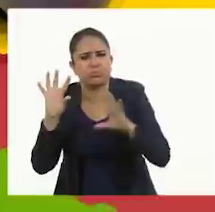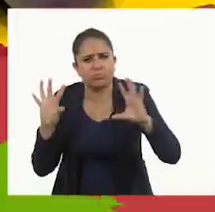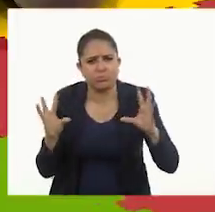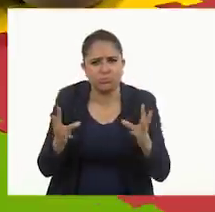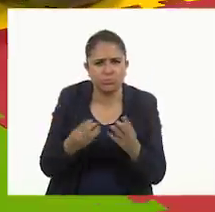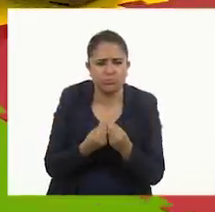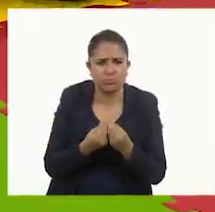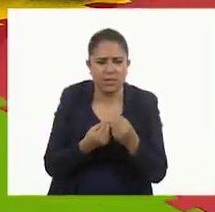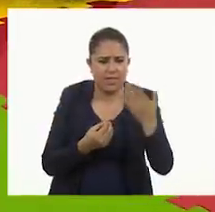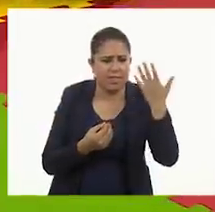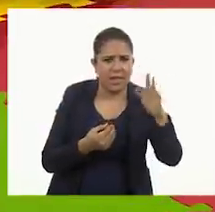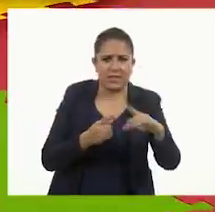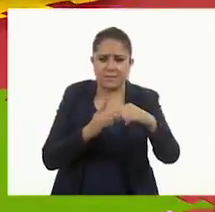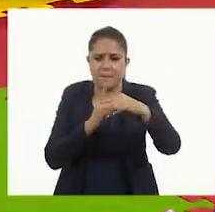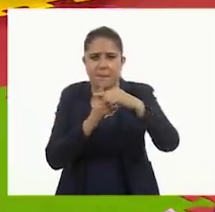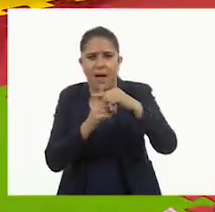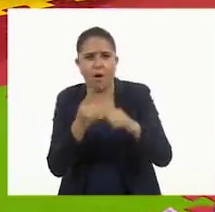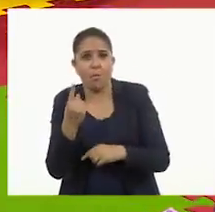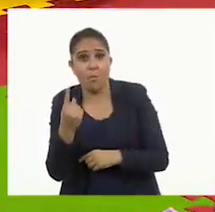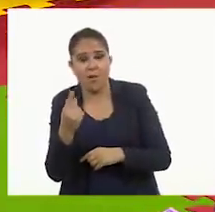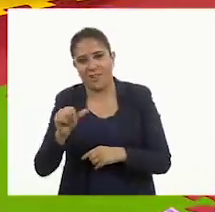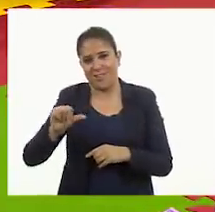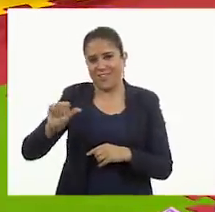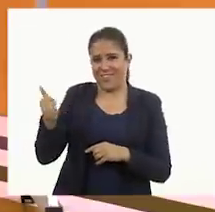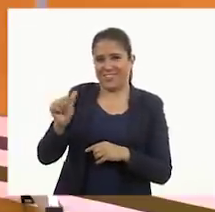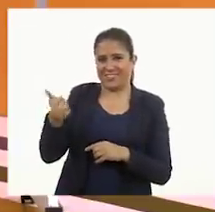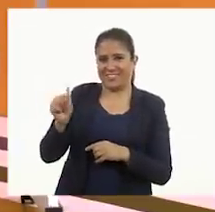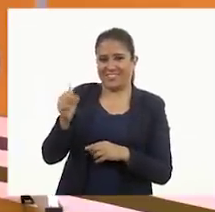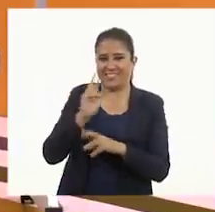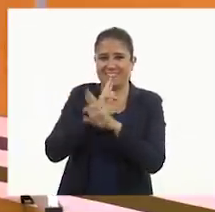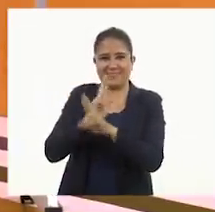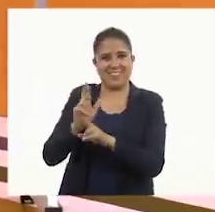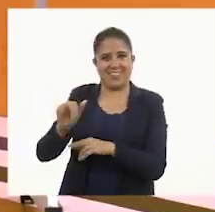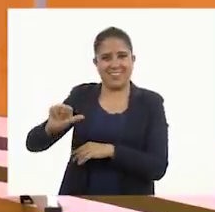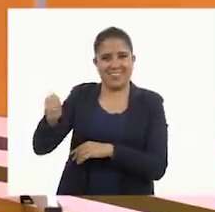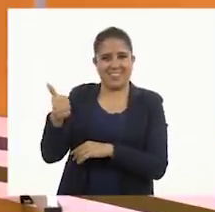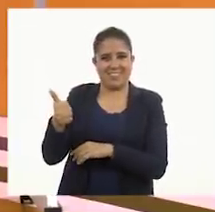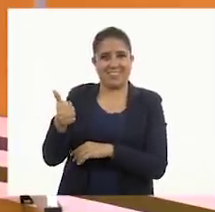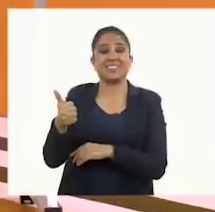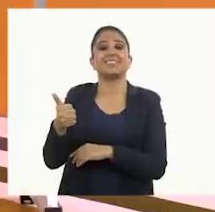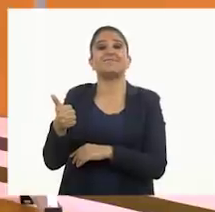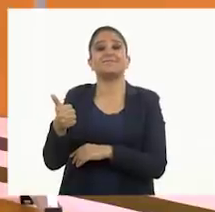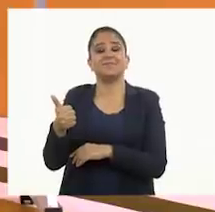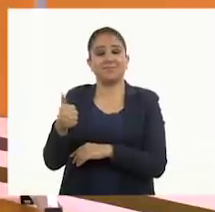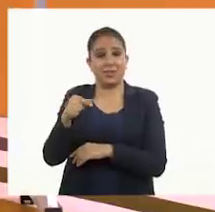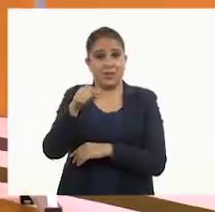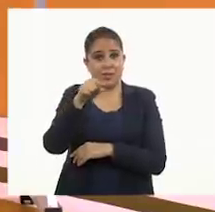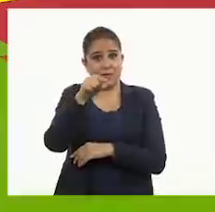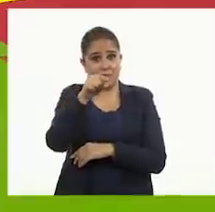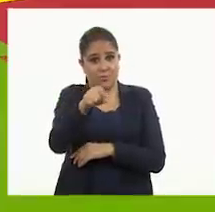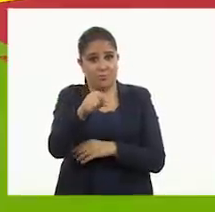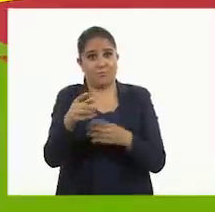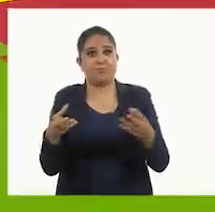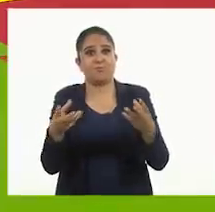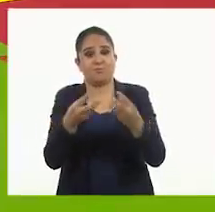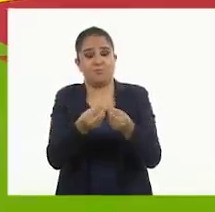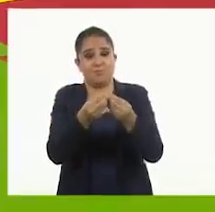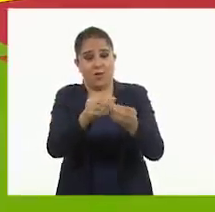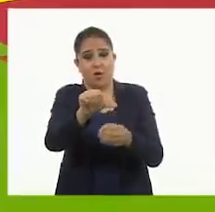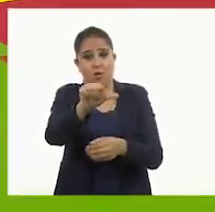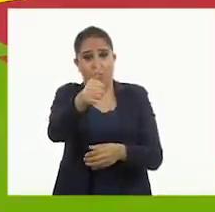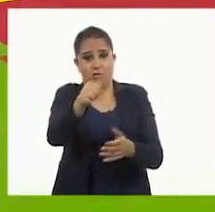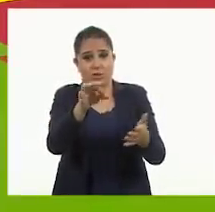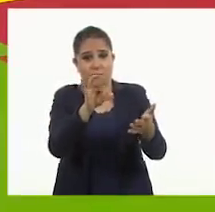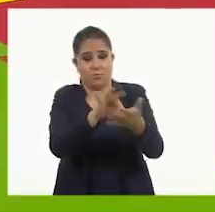más una, once. Muy bien. Once. Tú en esta ronda te quedaste con tus once